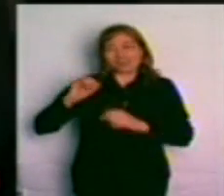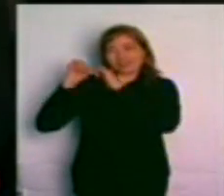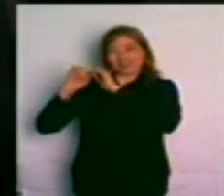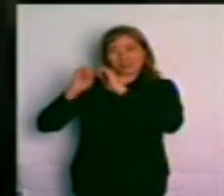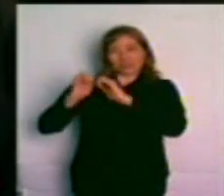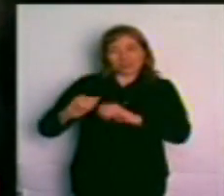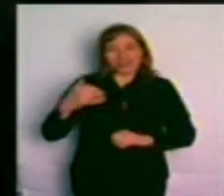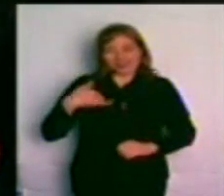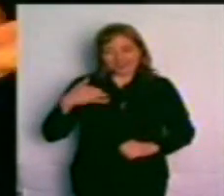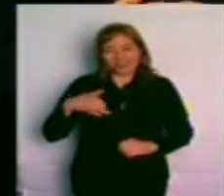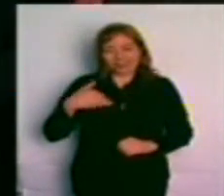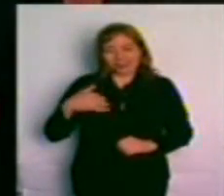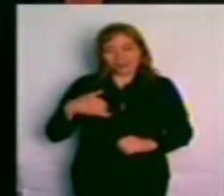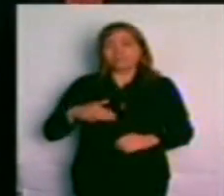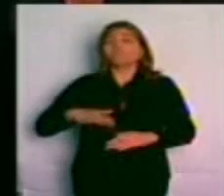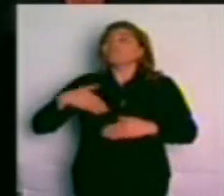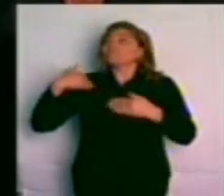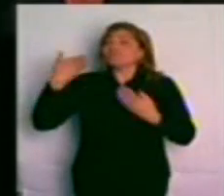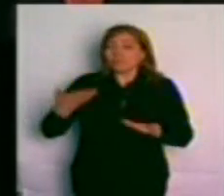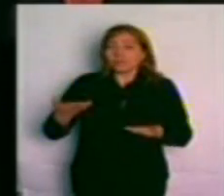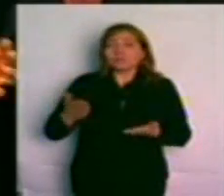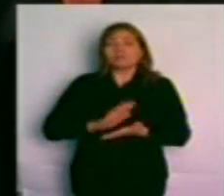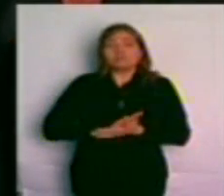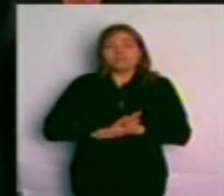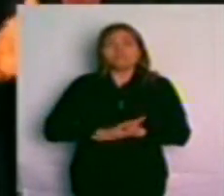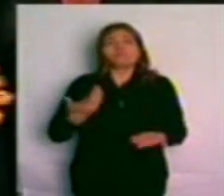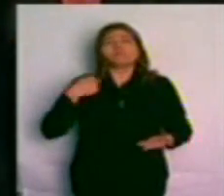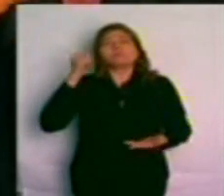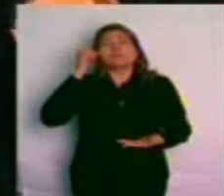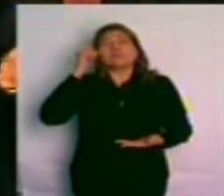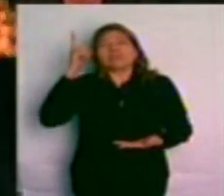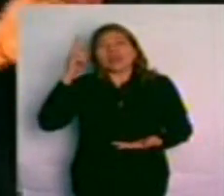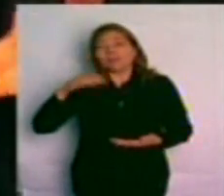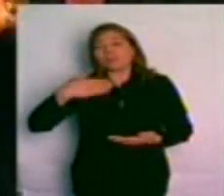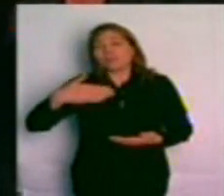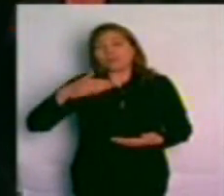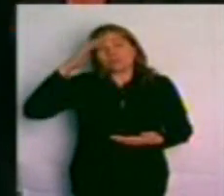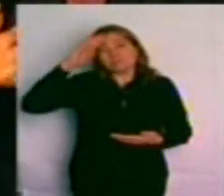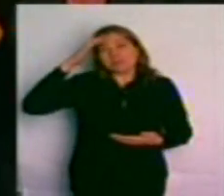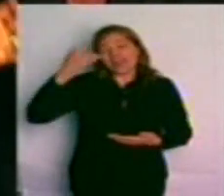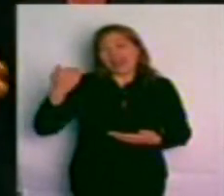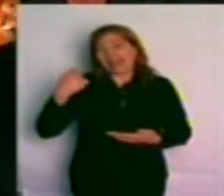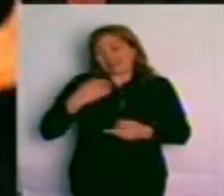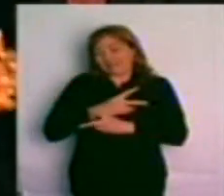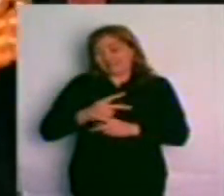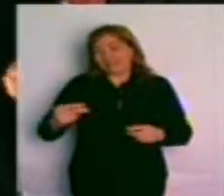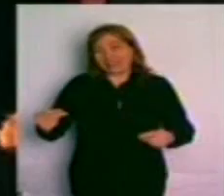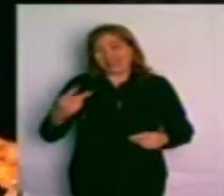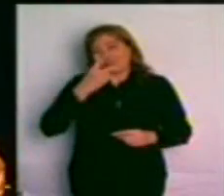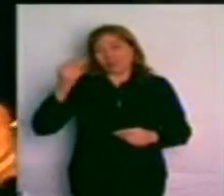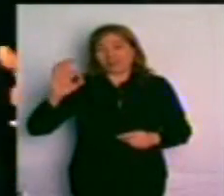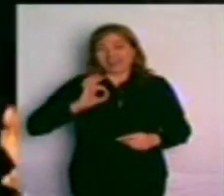y luego la idea era que unos meses más tarde, antes de finalizar el año del